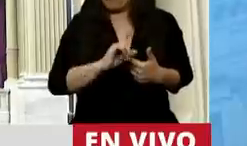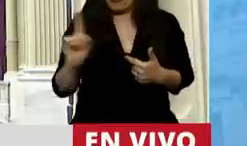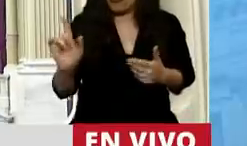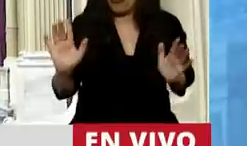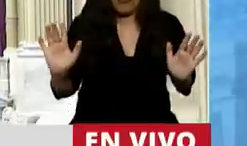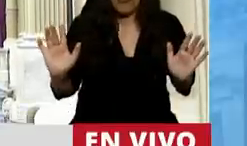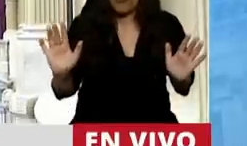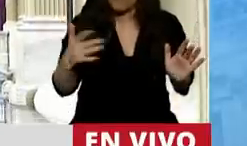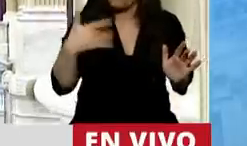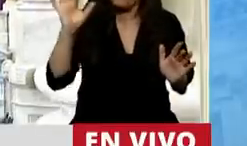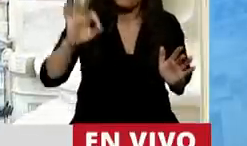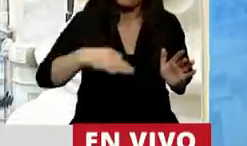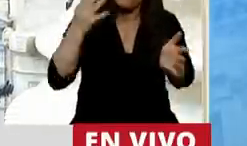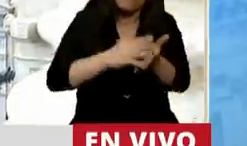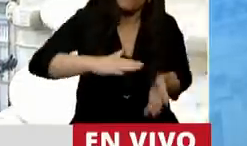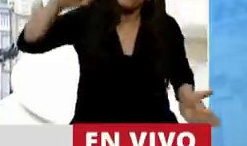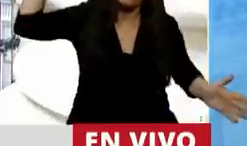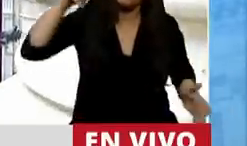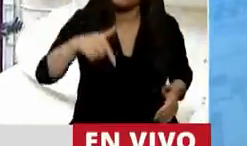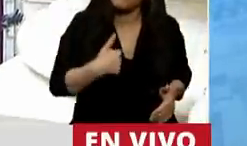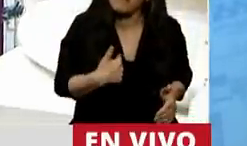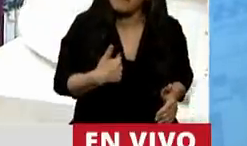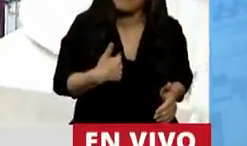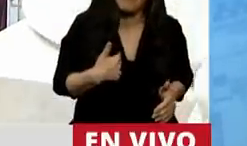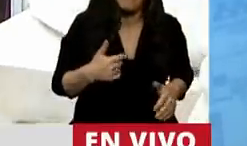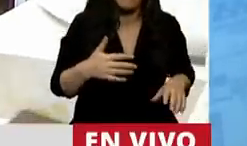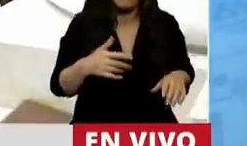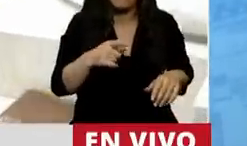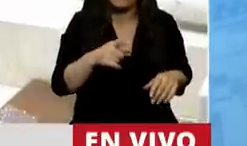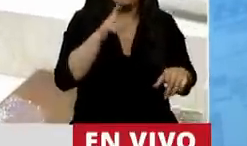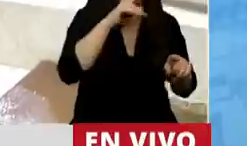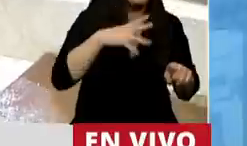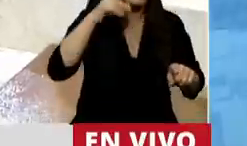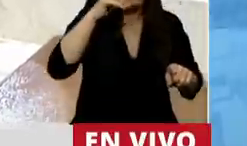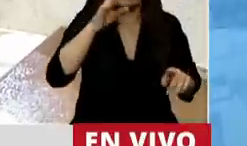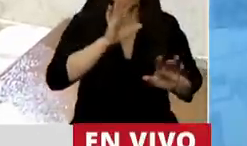En toda mi vida evité faltarle respeto a las mujeres.